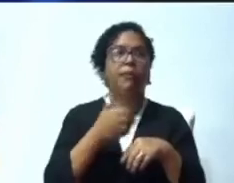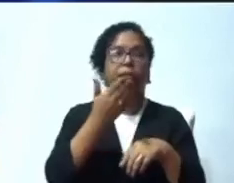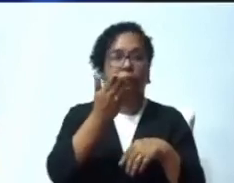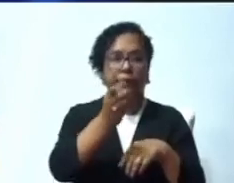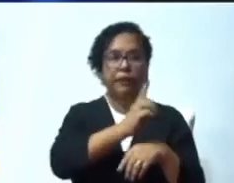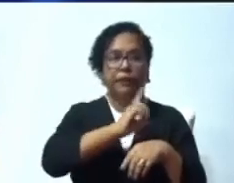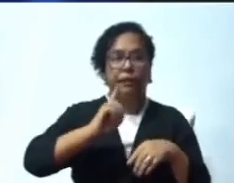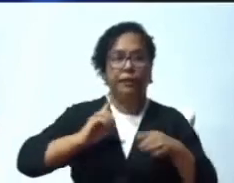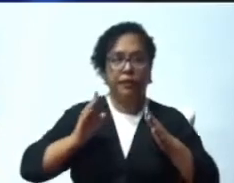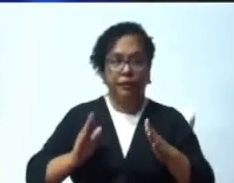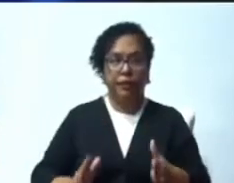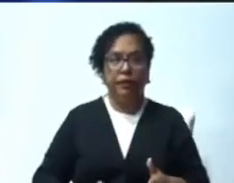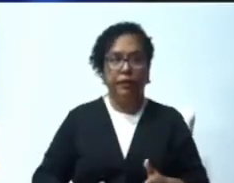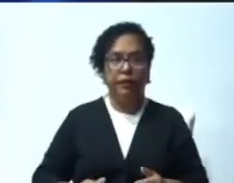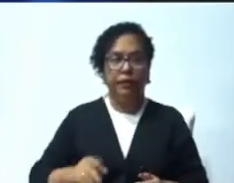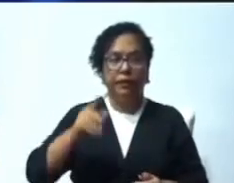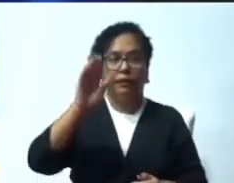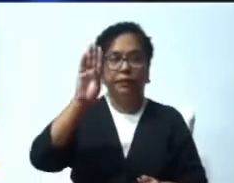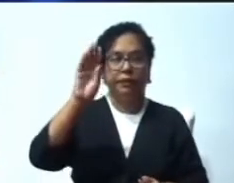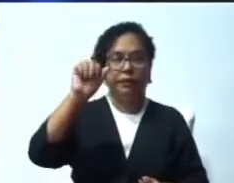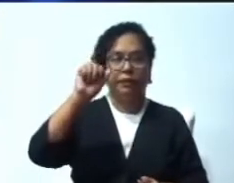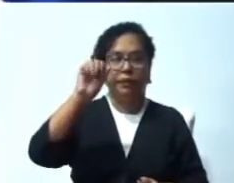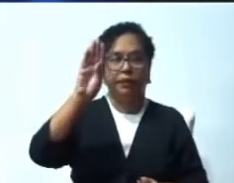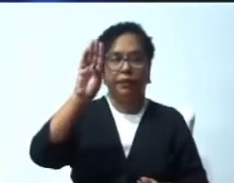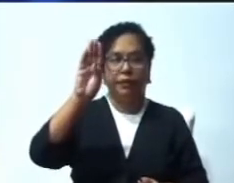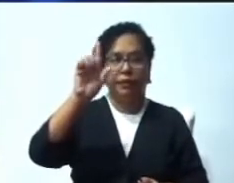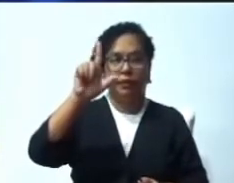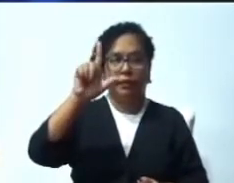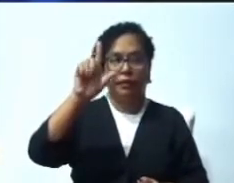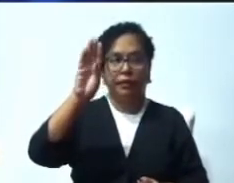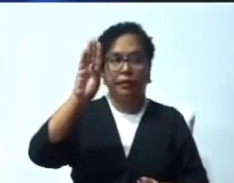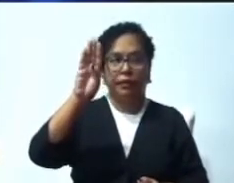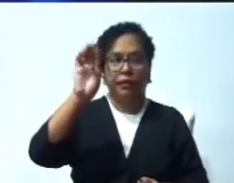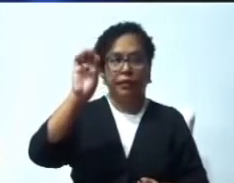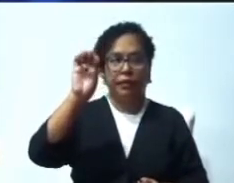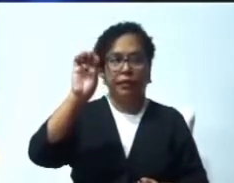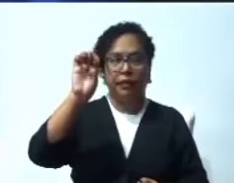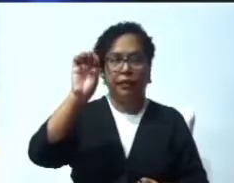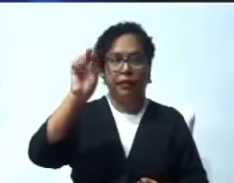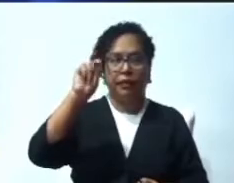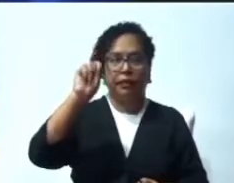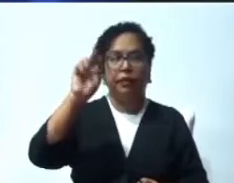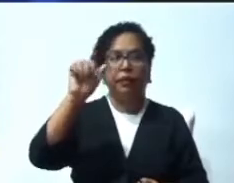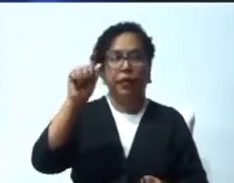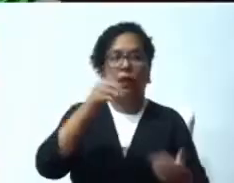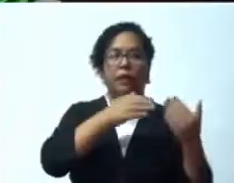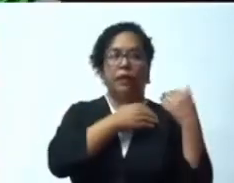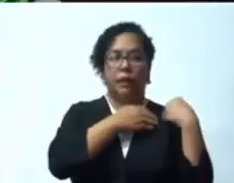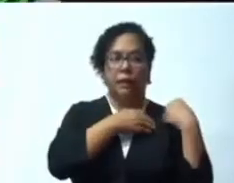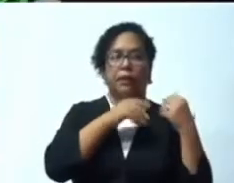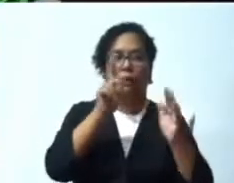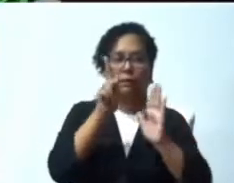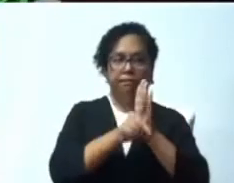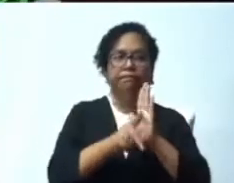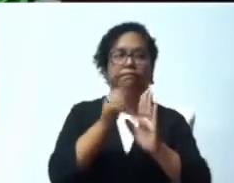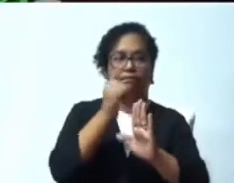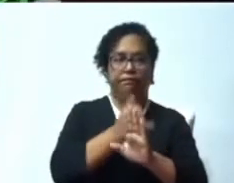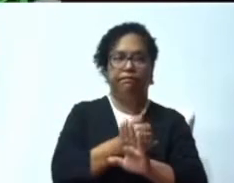Gilberto Balbuena, proponente de este proyecto. Buenas tardes,